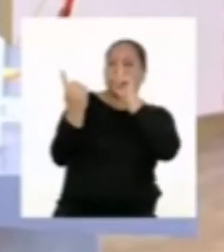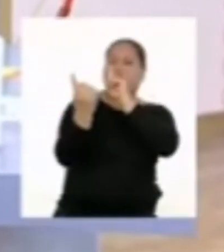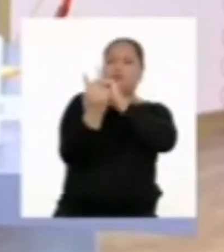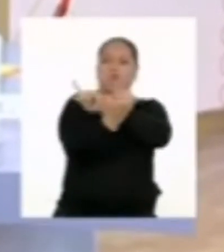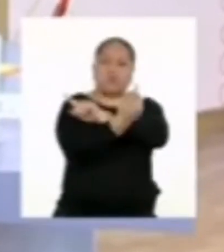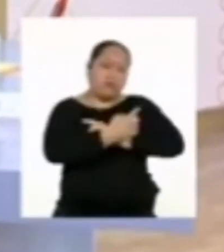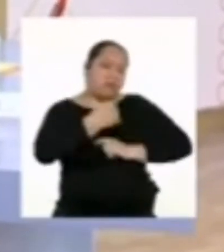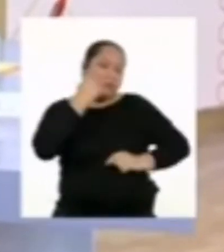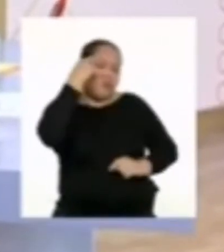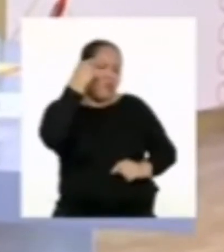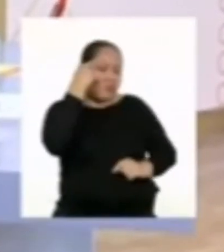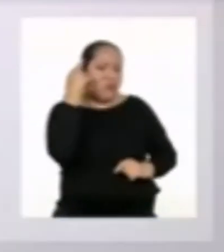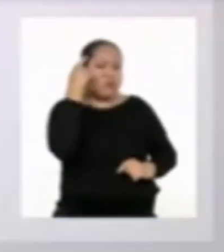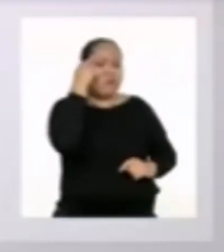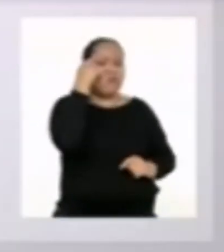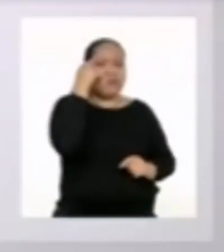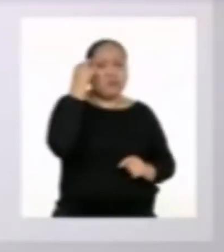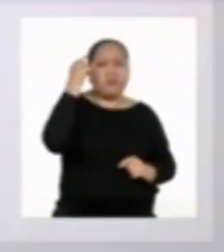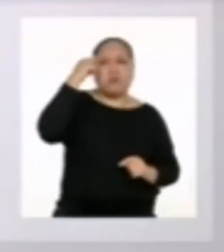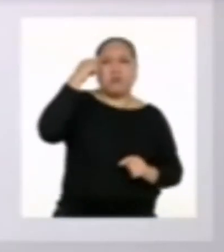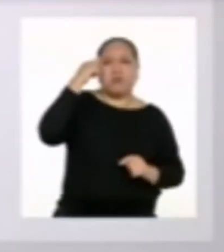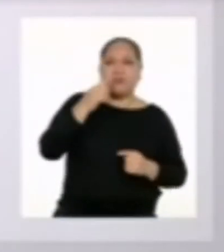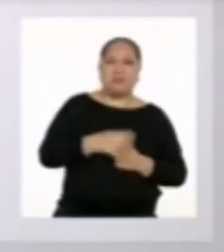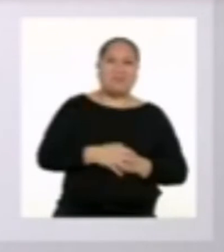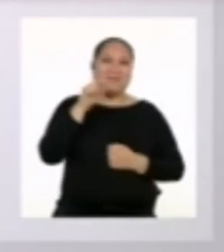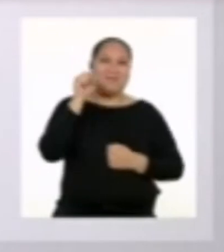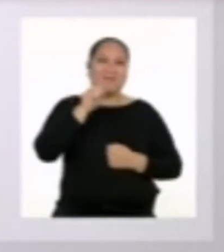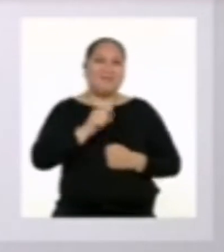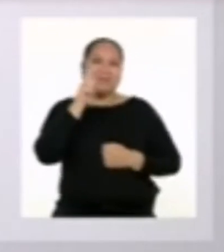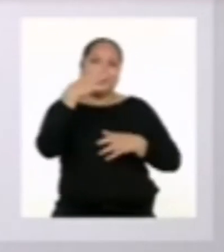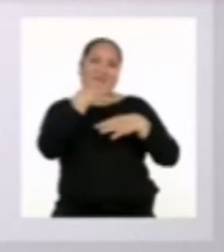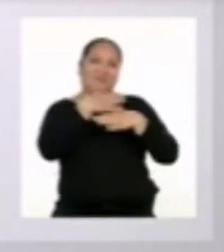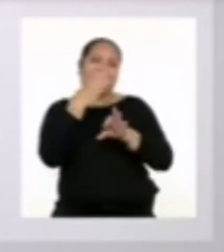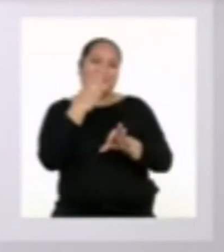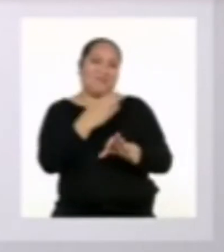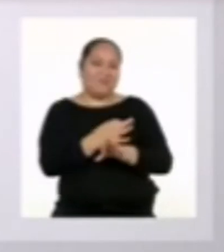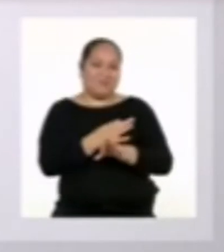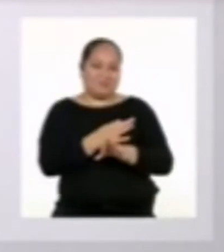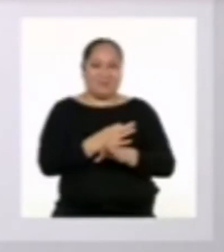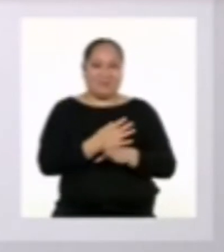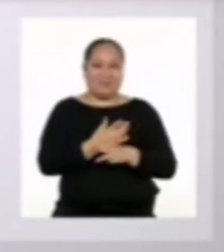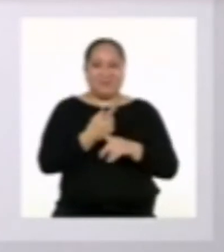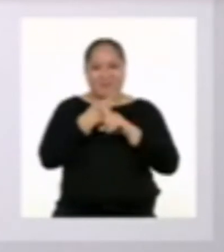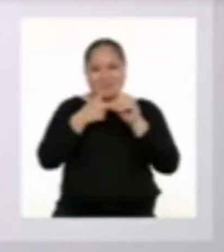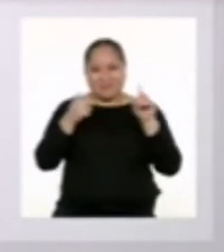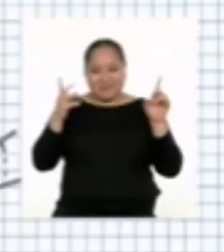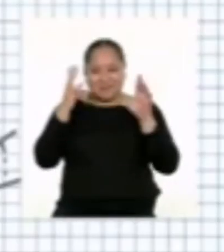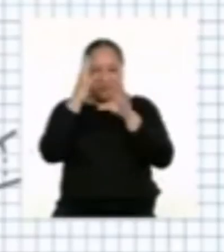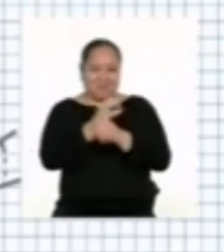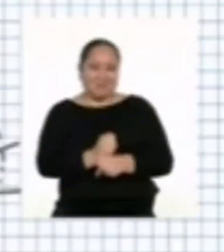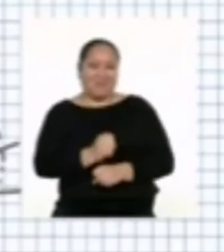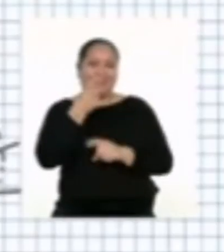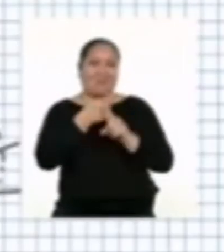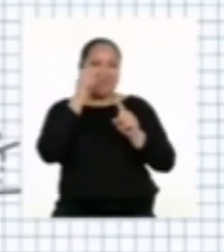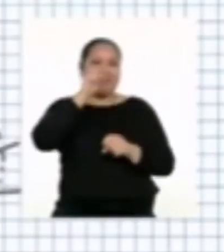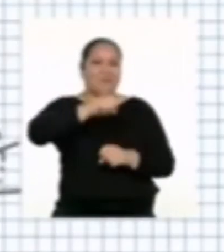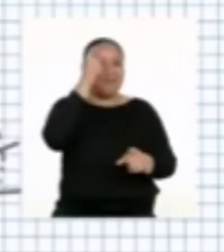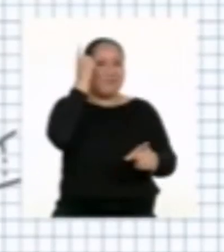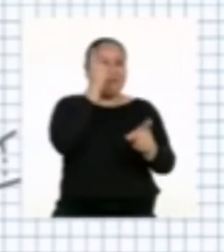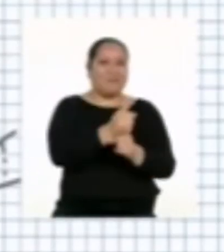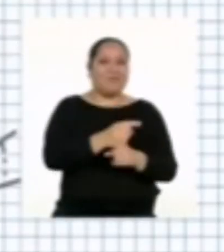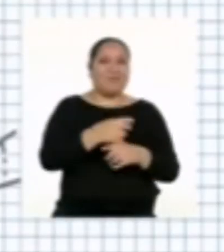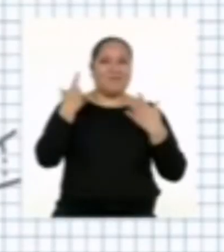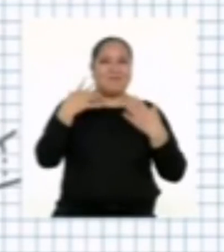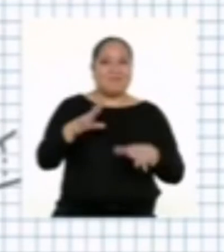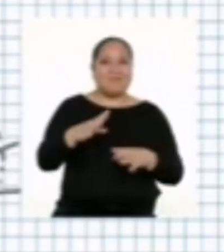conciencia. Sí, una manera distinta de resumirlo, pero muy acertada. Entonces,